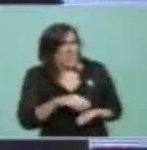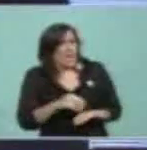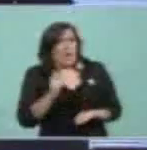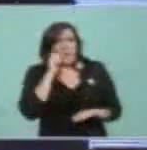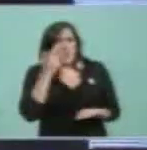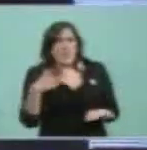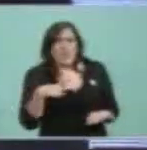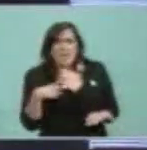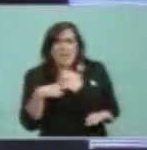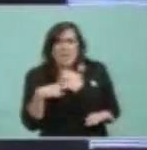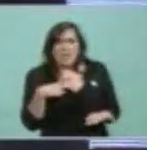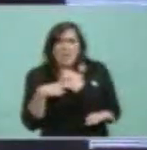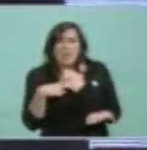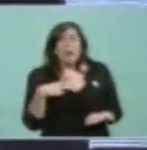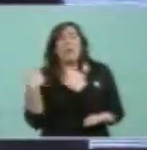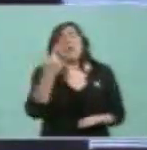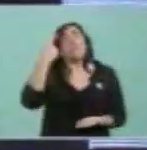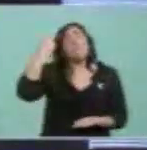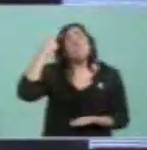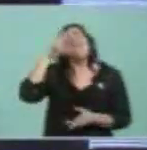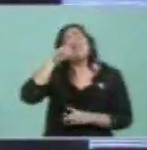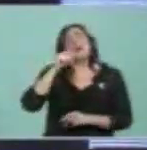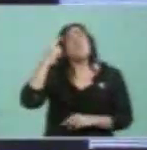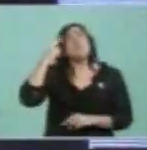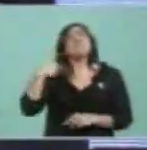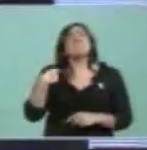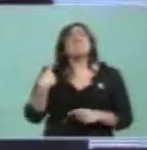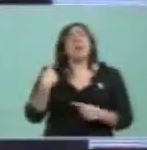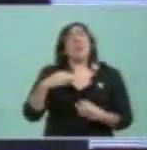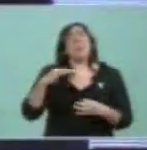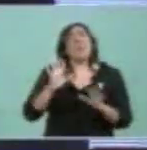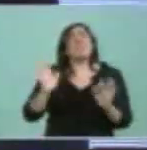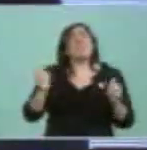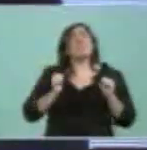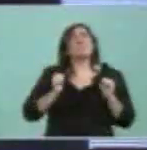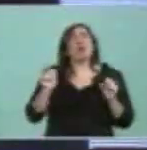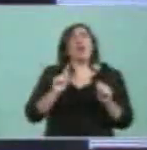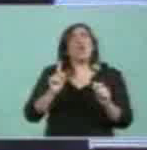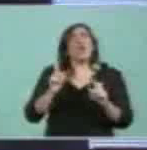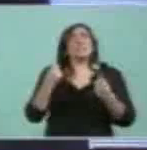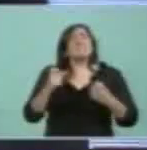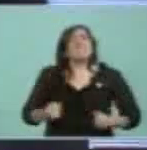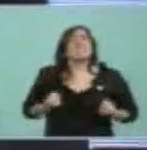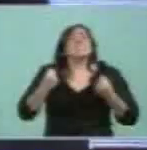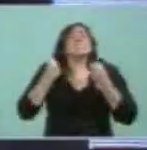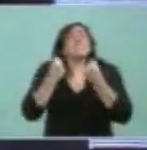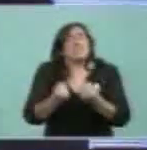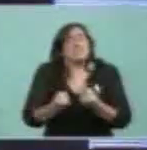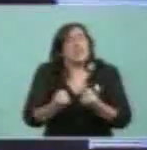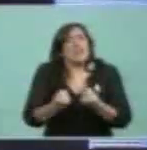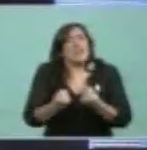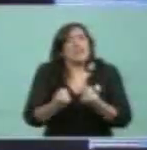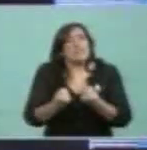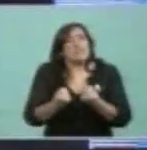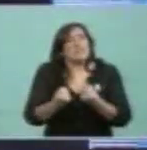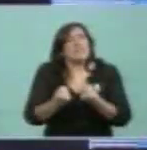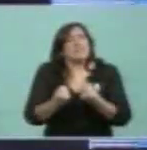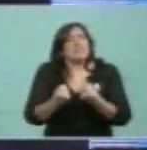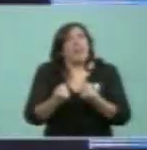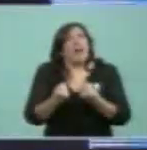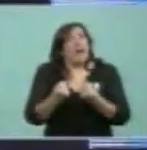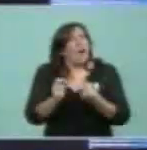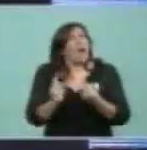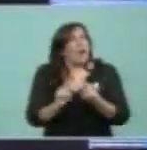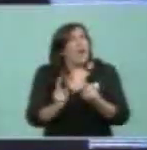parece ser que no hubiera que hacer esfuerzo que trabajar para lograr las cosas? A lo mejor algo de eso hay. Más los desencuentros,